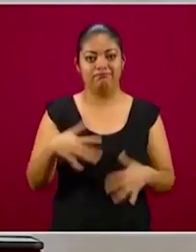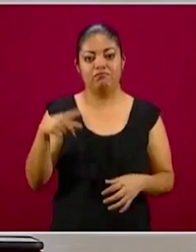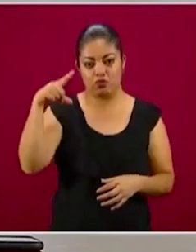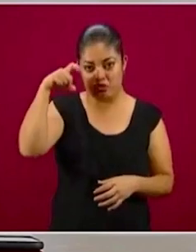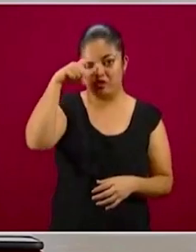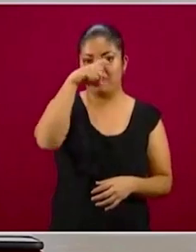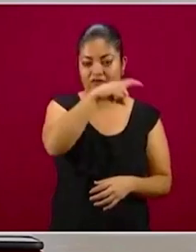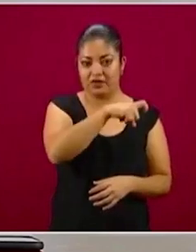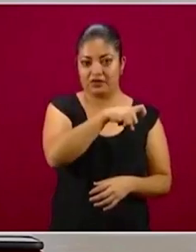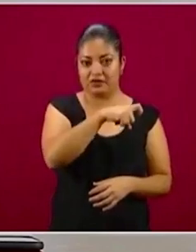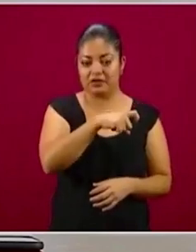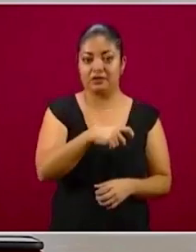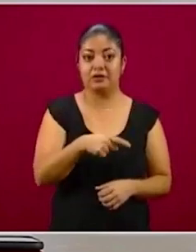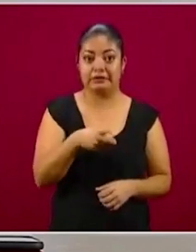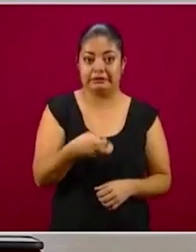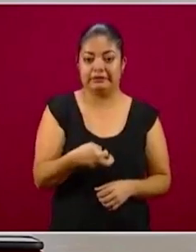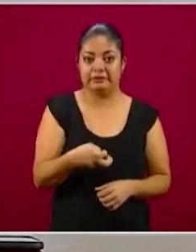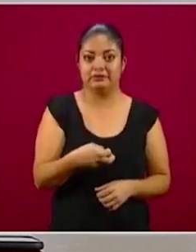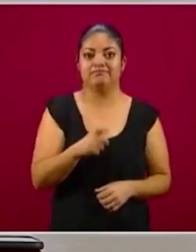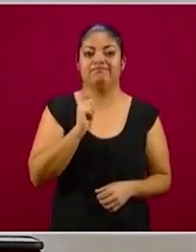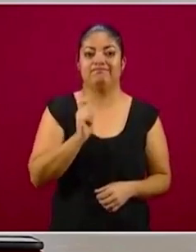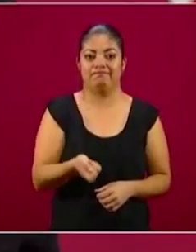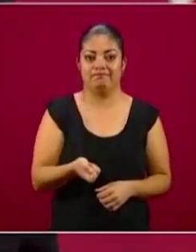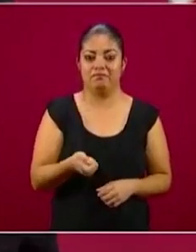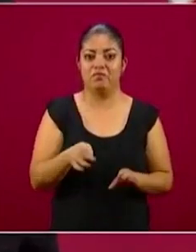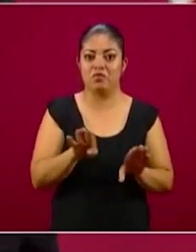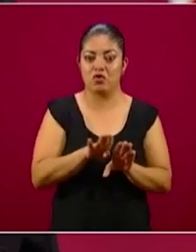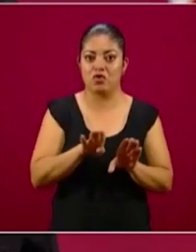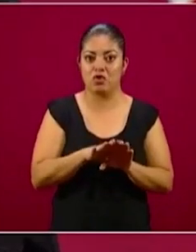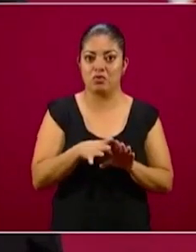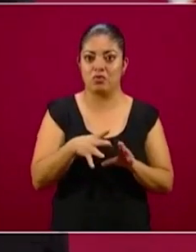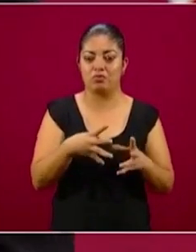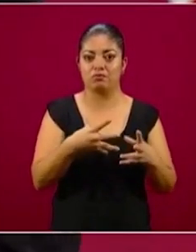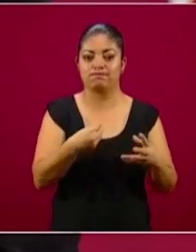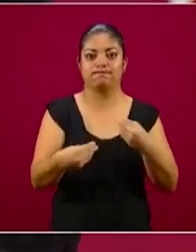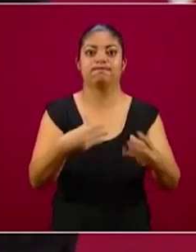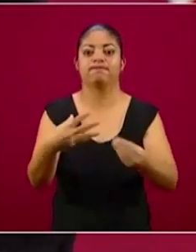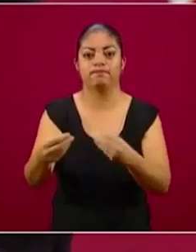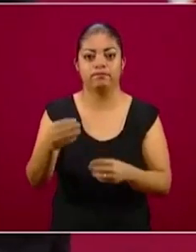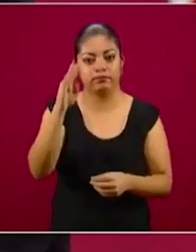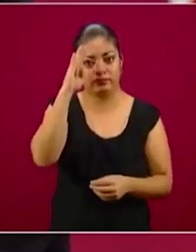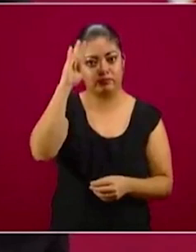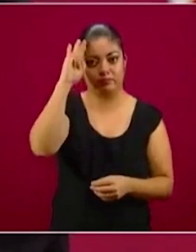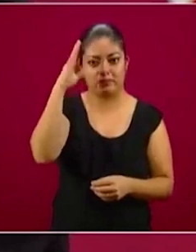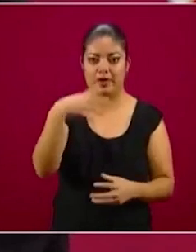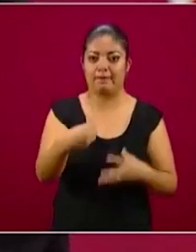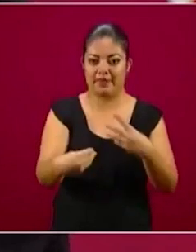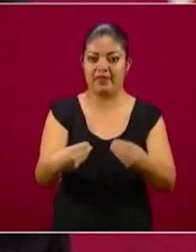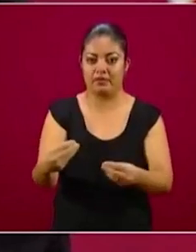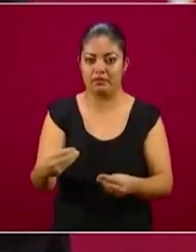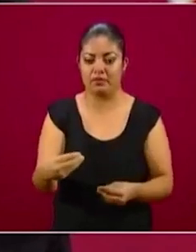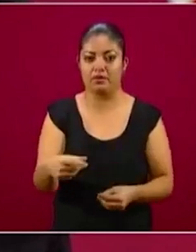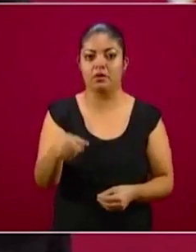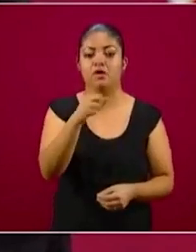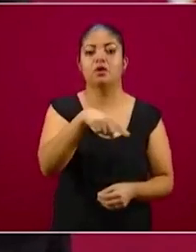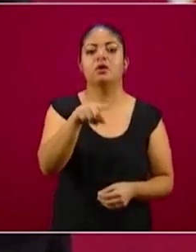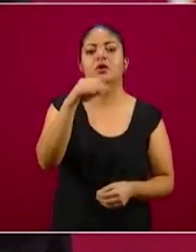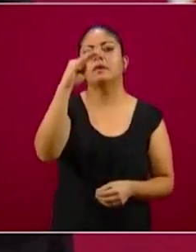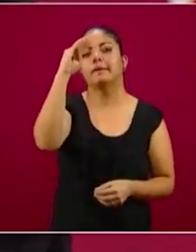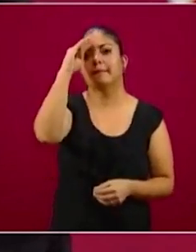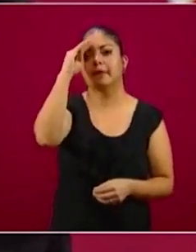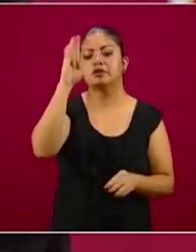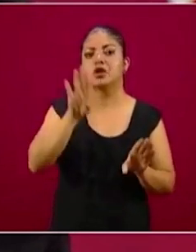en esta primera ola de la enfermedad, de la epidemia. Y no debemos perder de vista